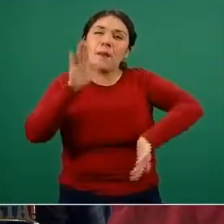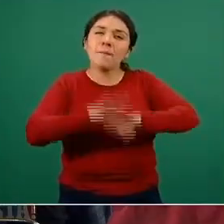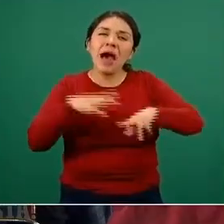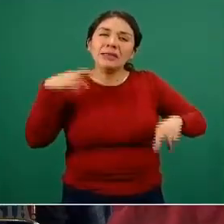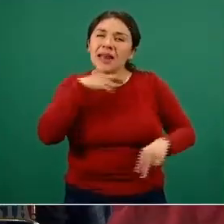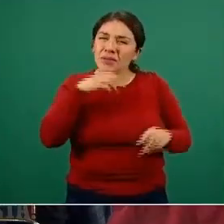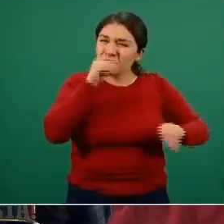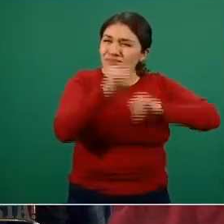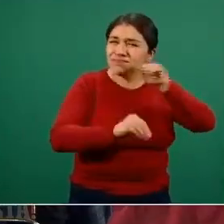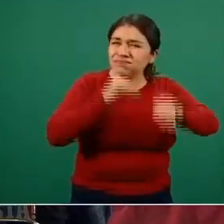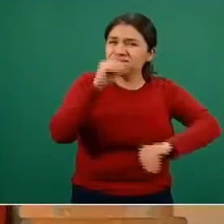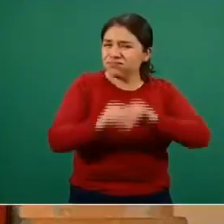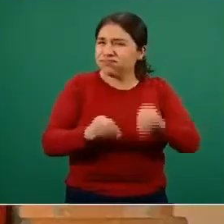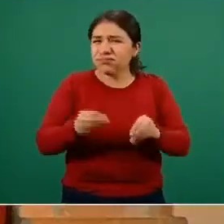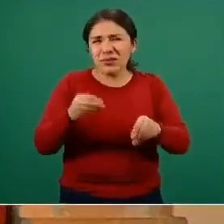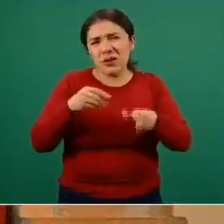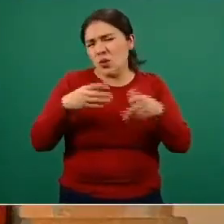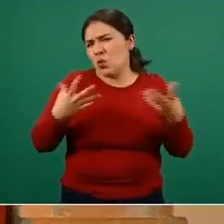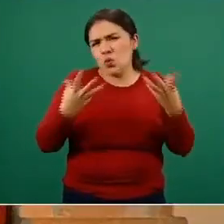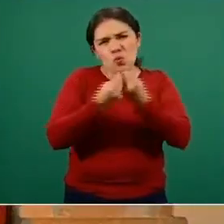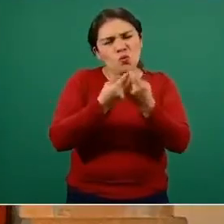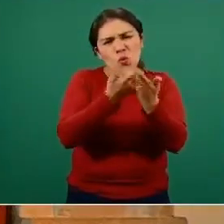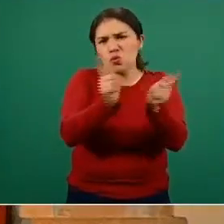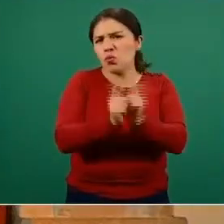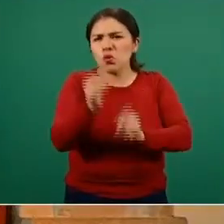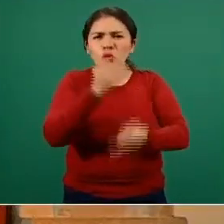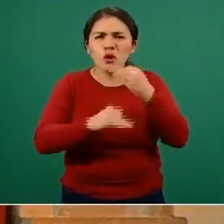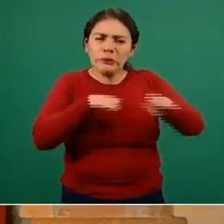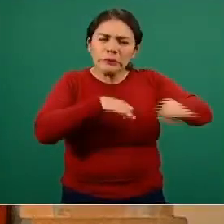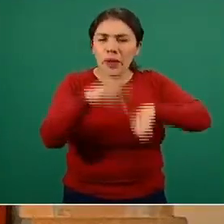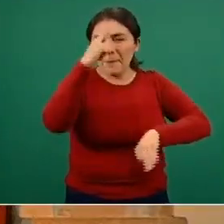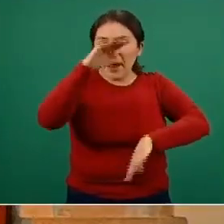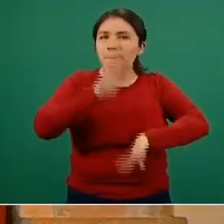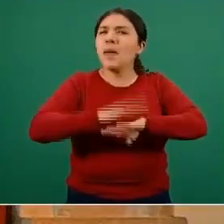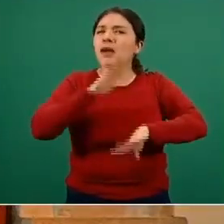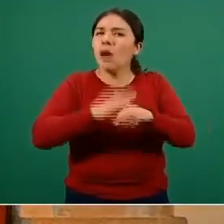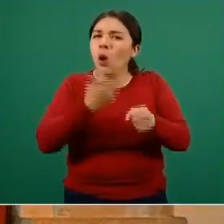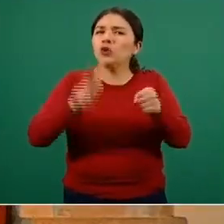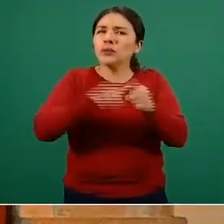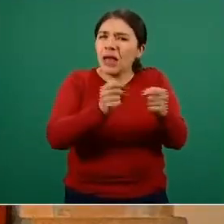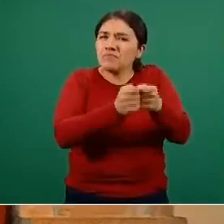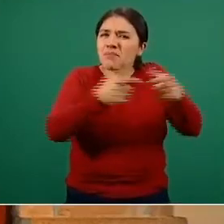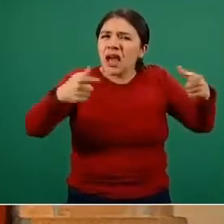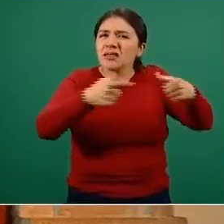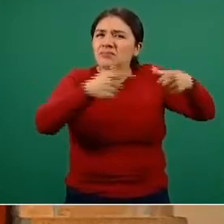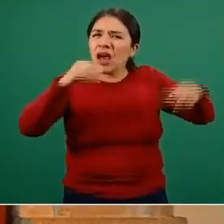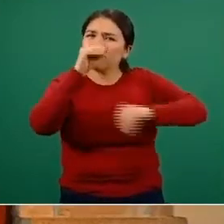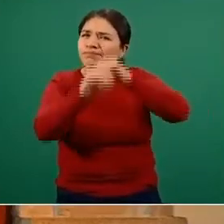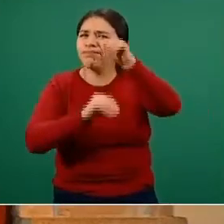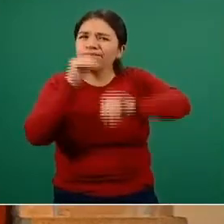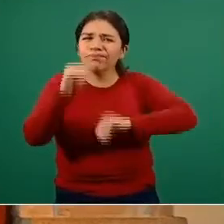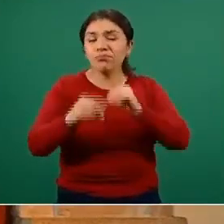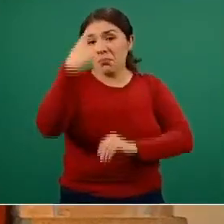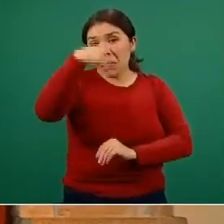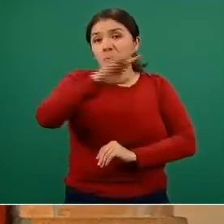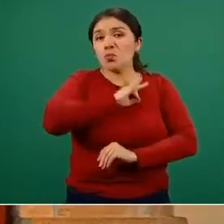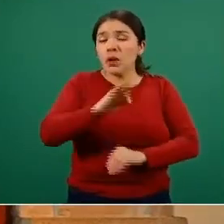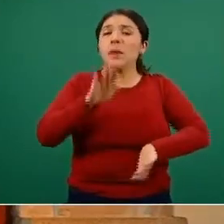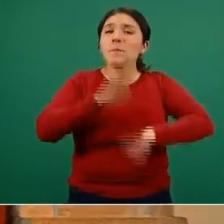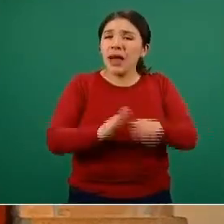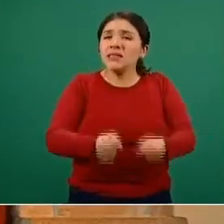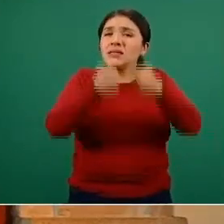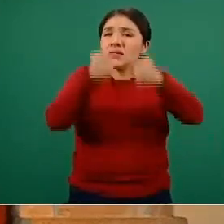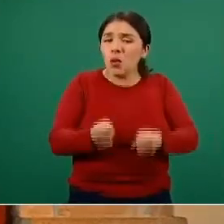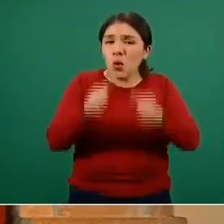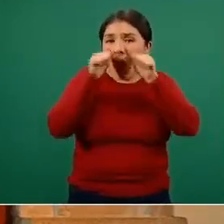y de manera muy coordinada para poder seguir reconvirtiendo y expandiendo su capacidad hospitalaria para poder asegurar